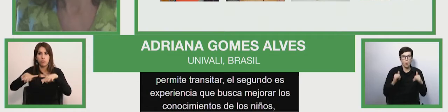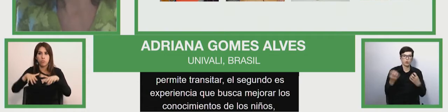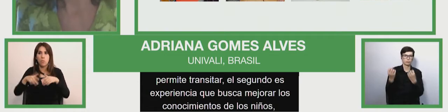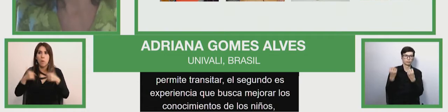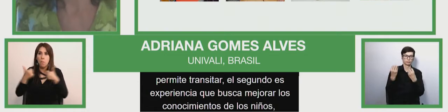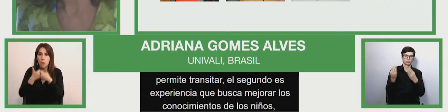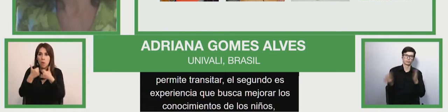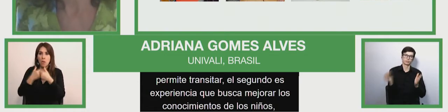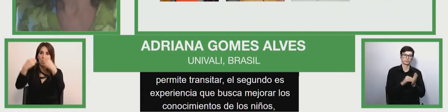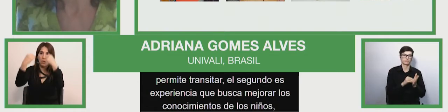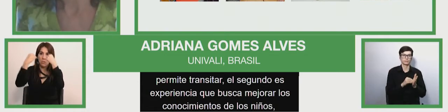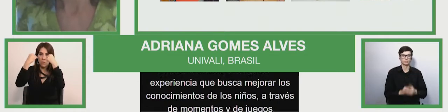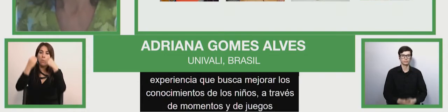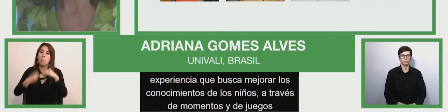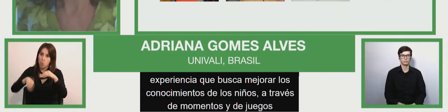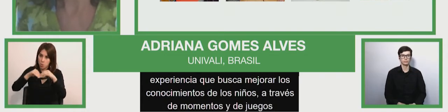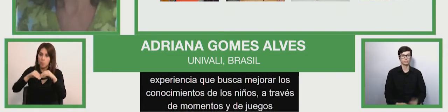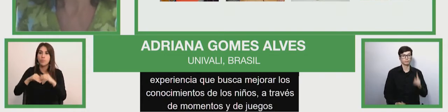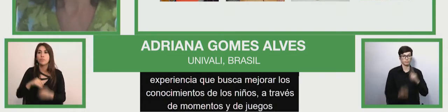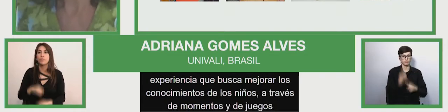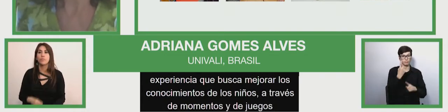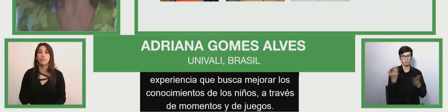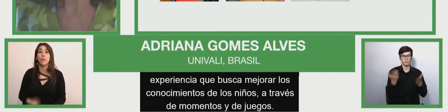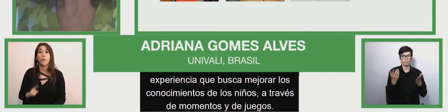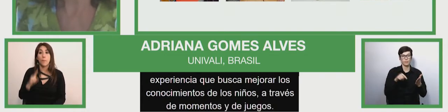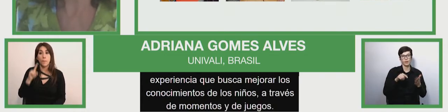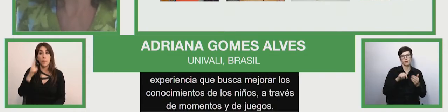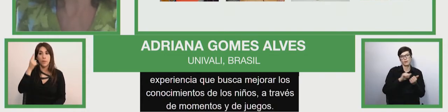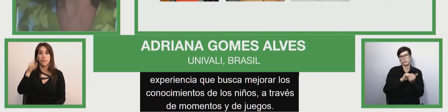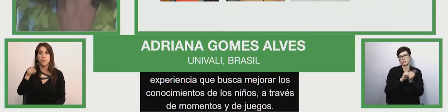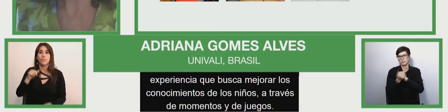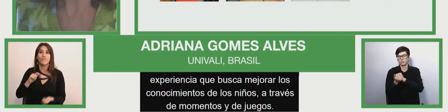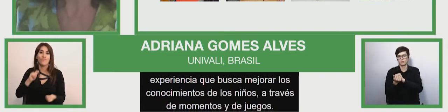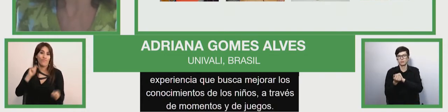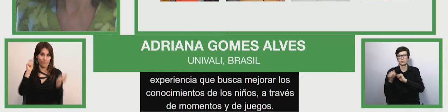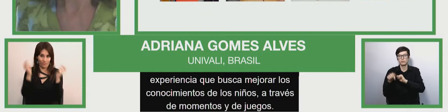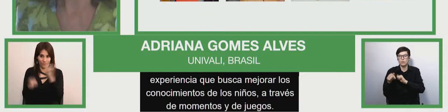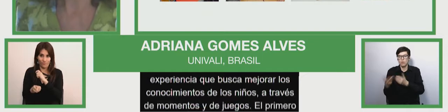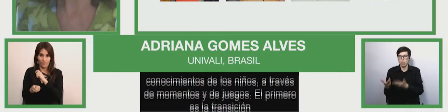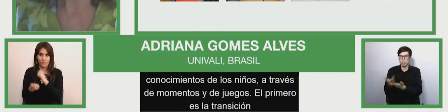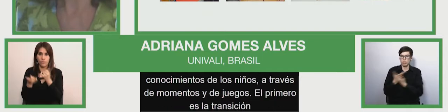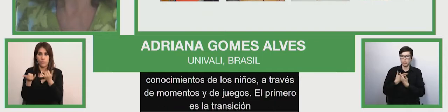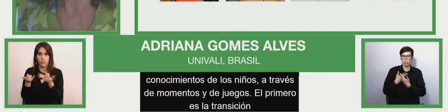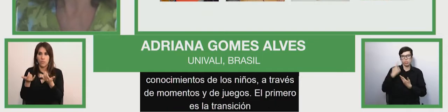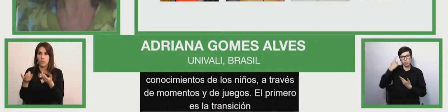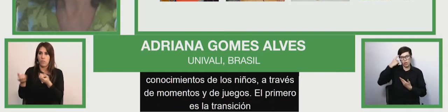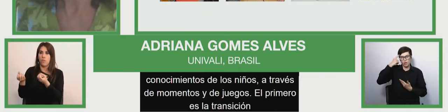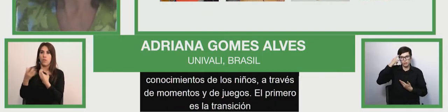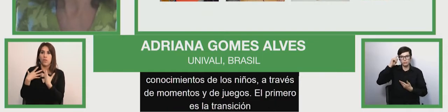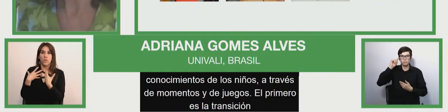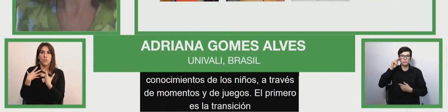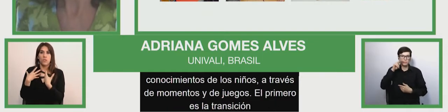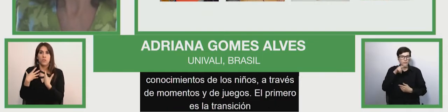El primero es la transición que promueve la percepción del proceso de los juegos